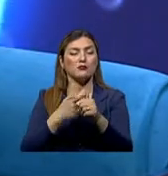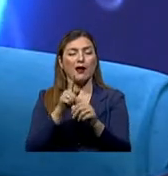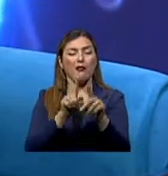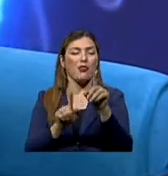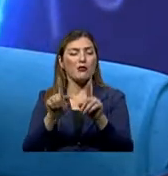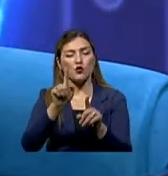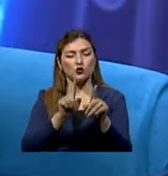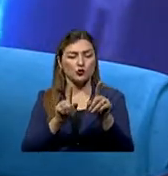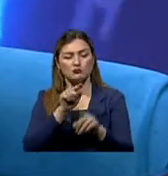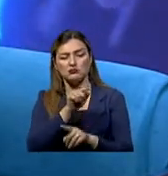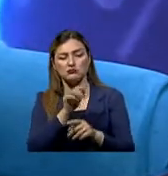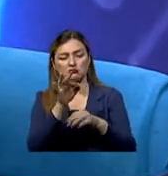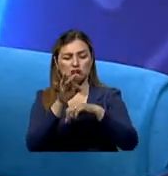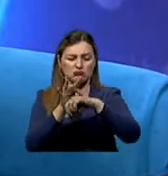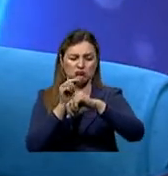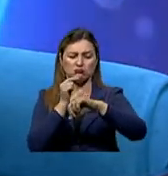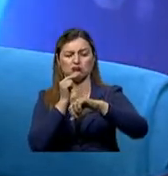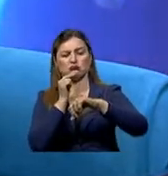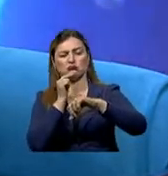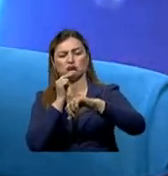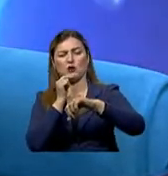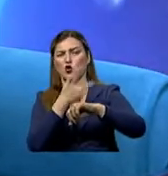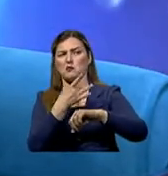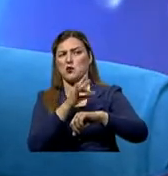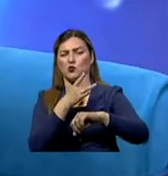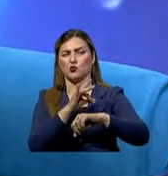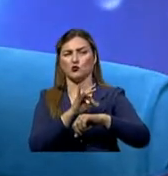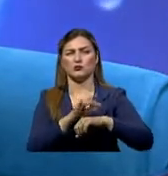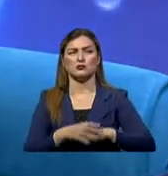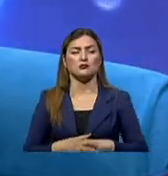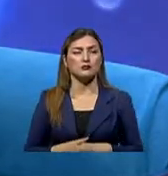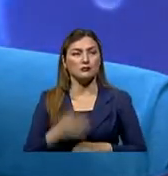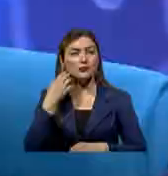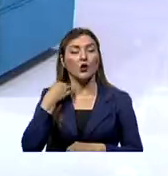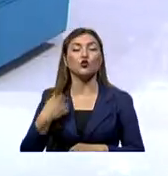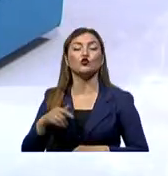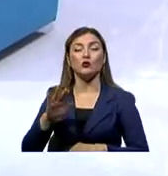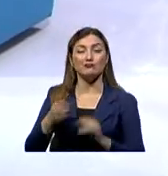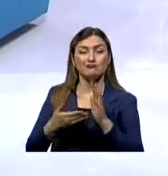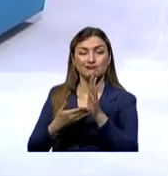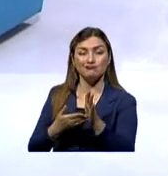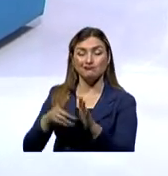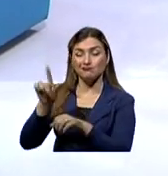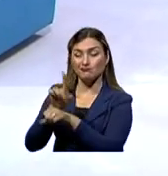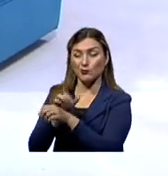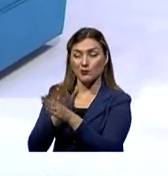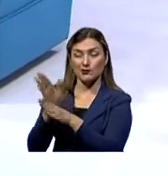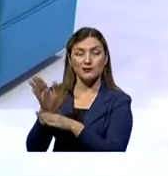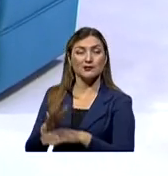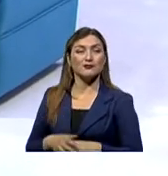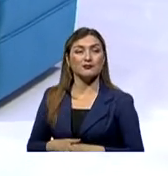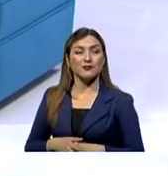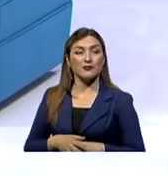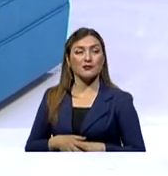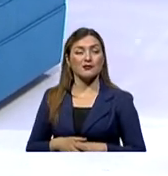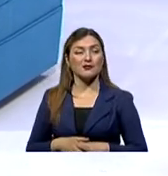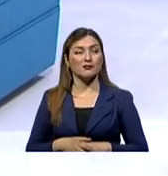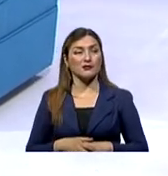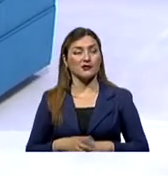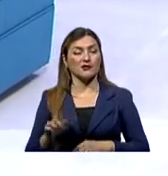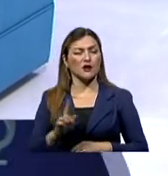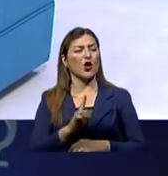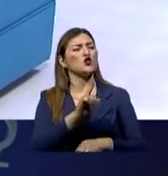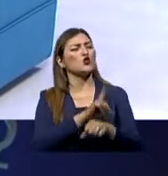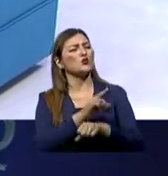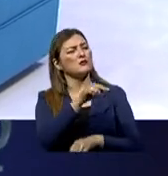vistazo a un lunar y decir, ¿sabes qué no me gusta? Y eso es lo que me pasa a mí. Muchas de las veces llega de un especialista que me dice, ¿sabes qué me refirió